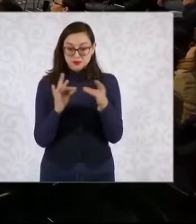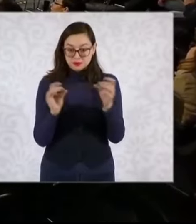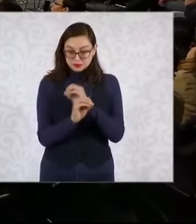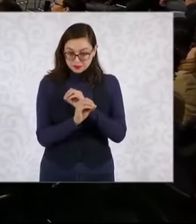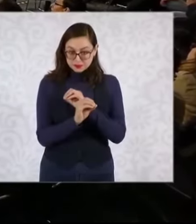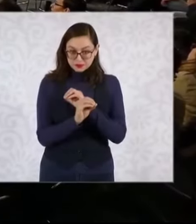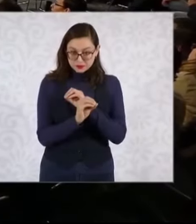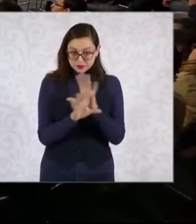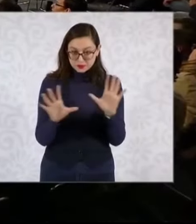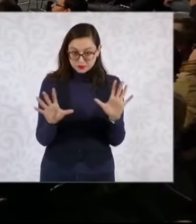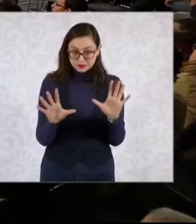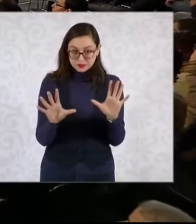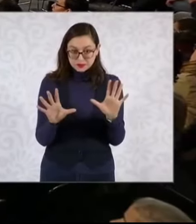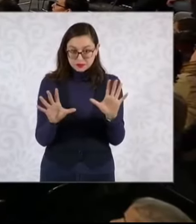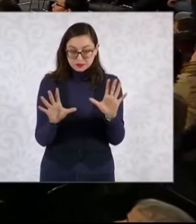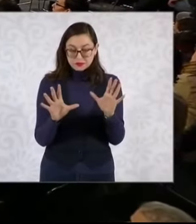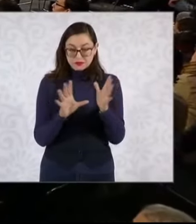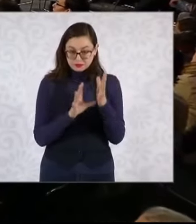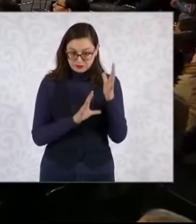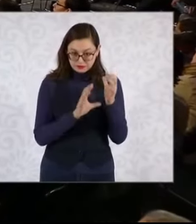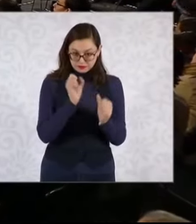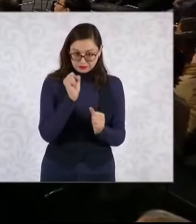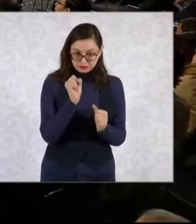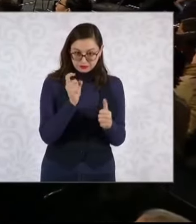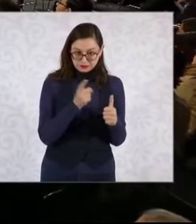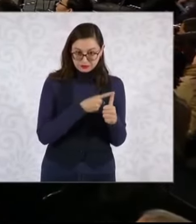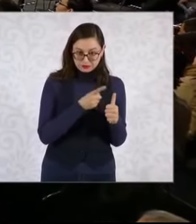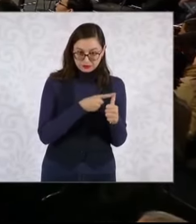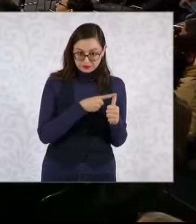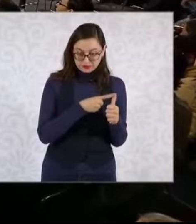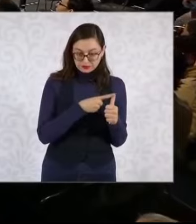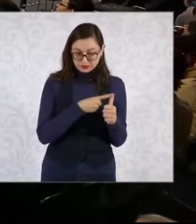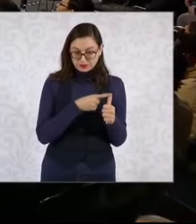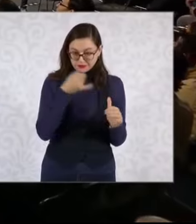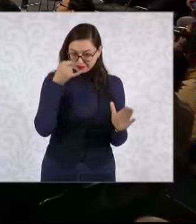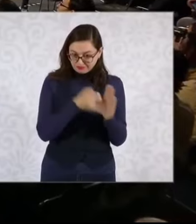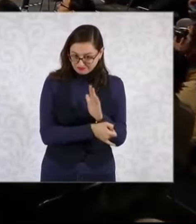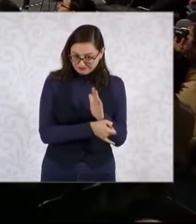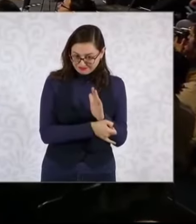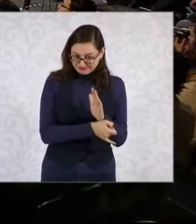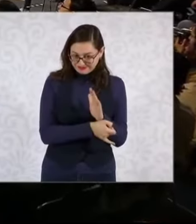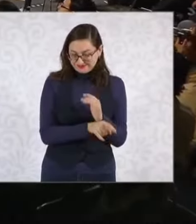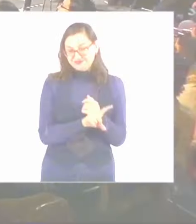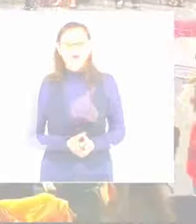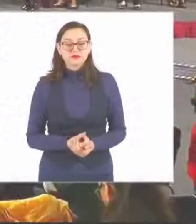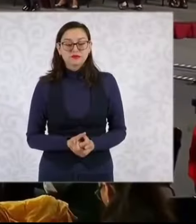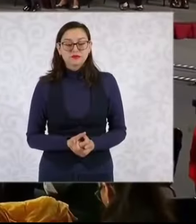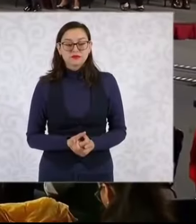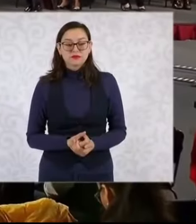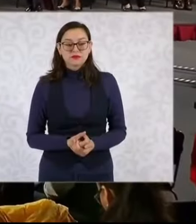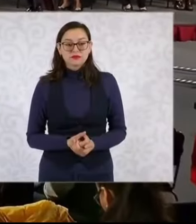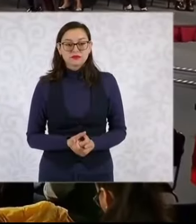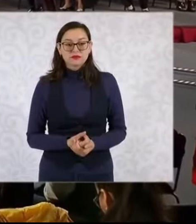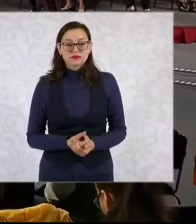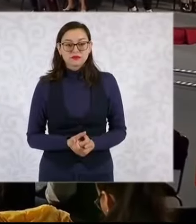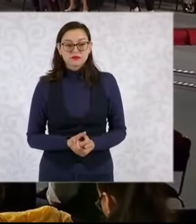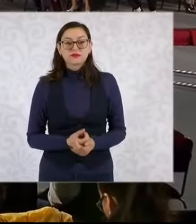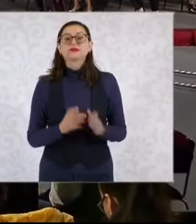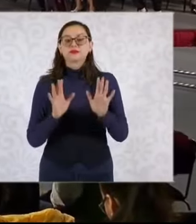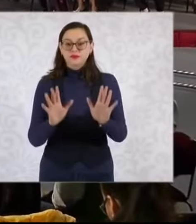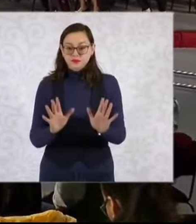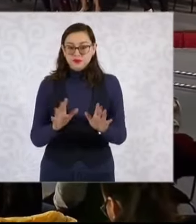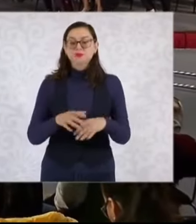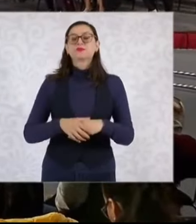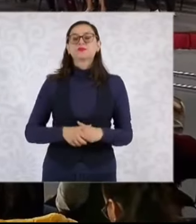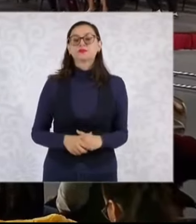este jueves 3 de octubre, la mandataria explicó que la iniciativa, además de los seis artículos constitucionales, que son el 4, el 21, 41,